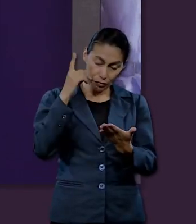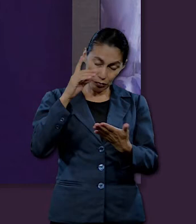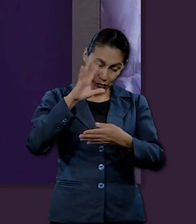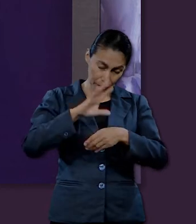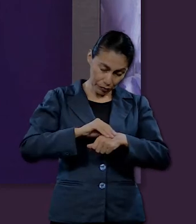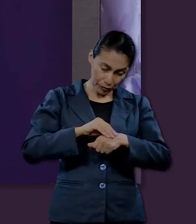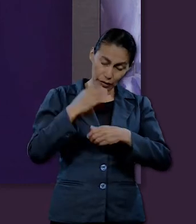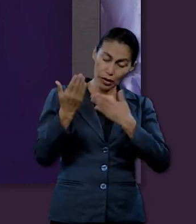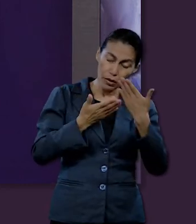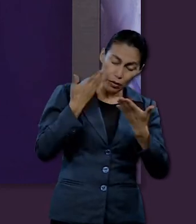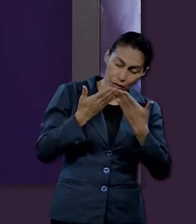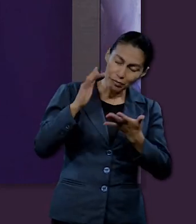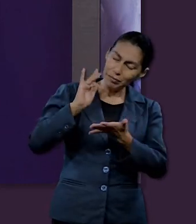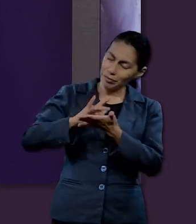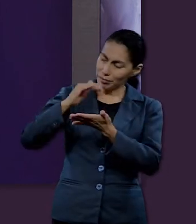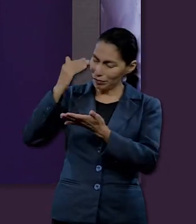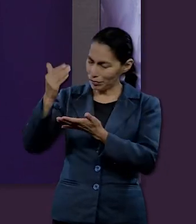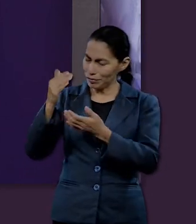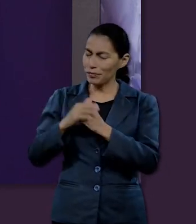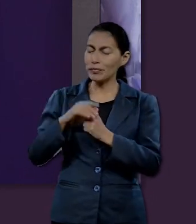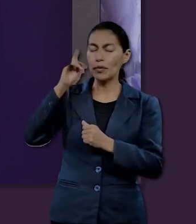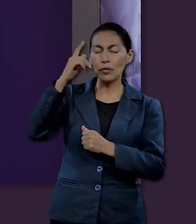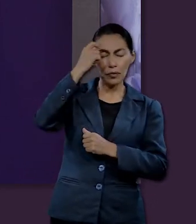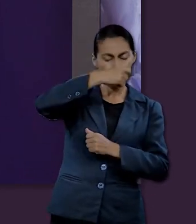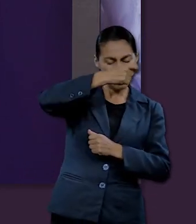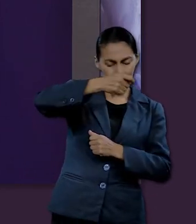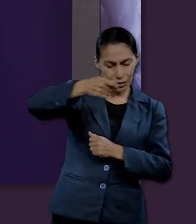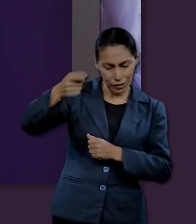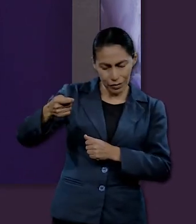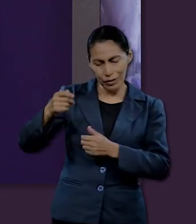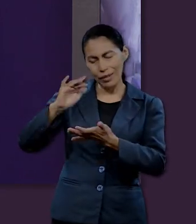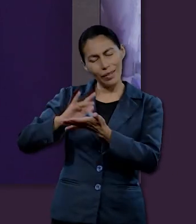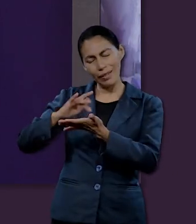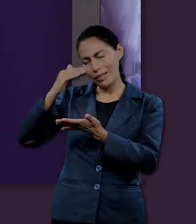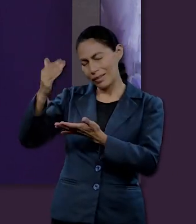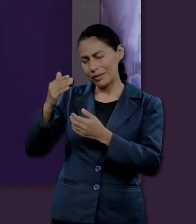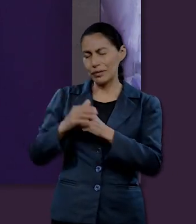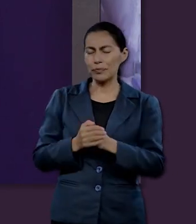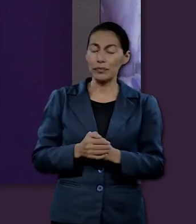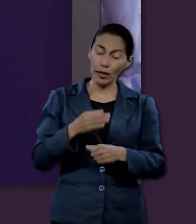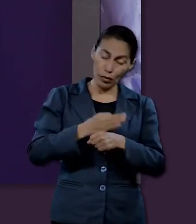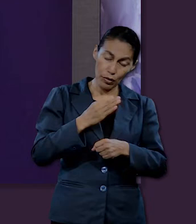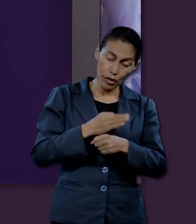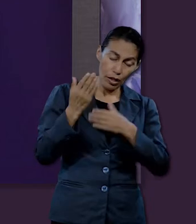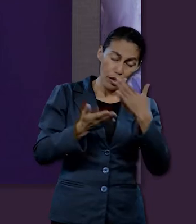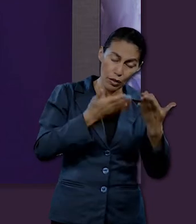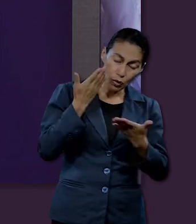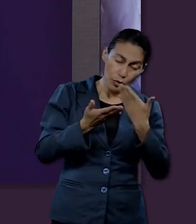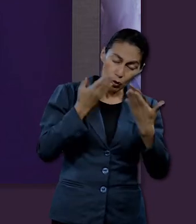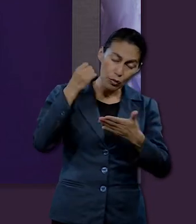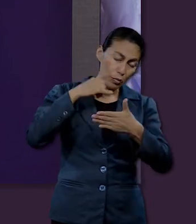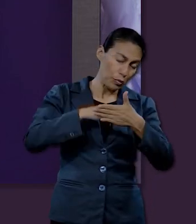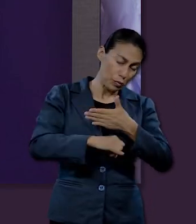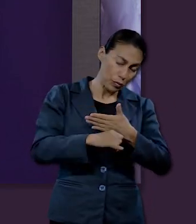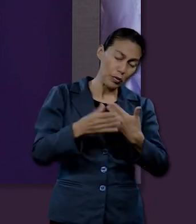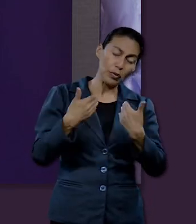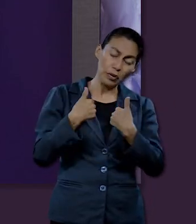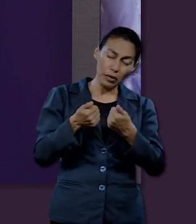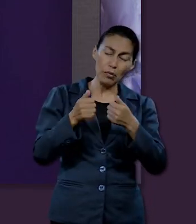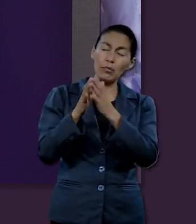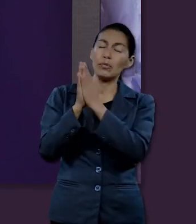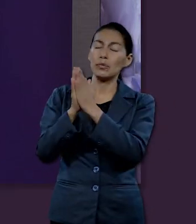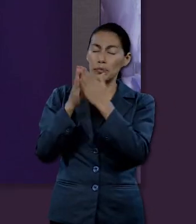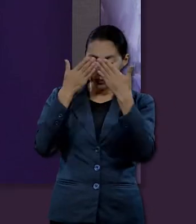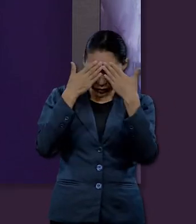agradecemos por las bendiciones que nos has dado y ahora que vamos a entrar a un estudio profundo, te quiero pedir que te quedes con nosotros,